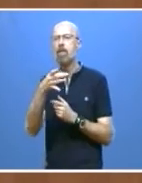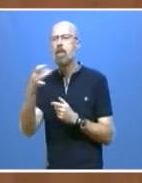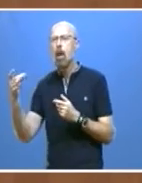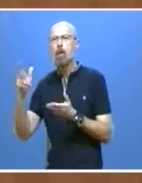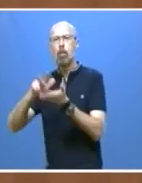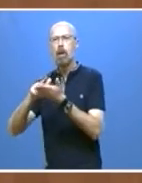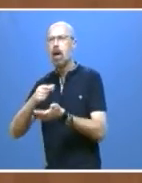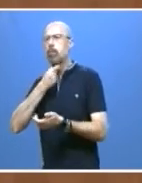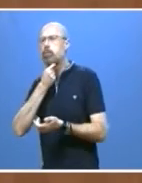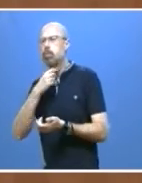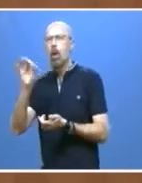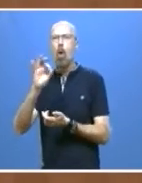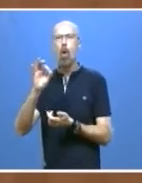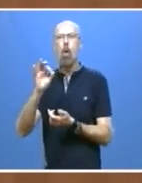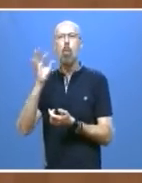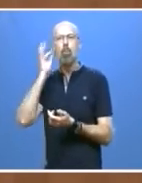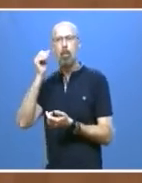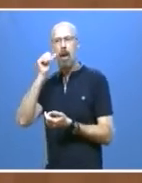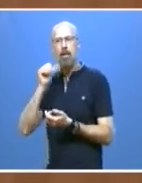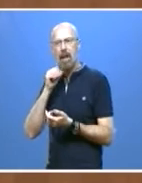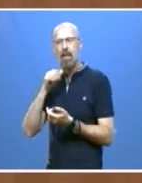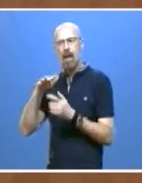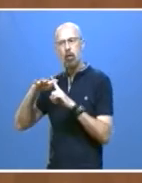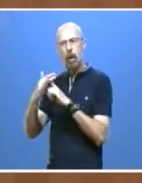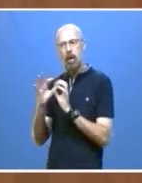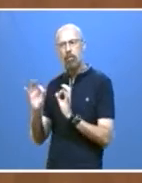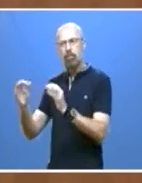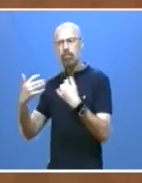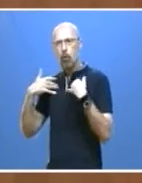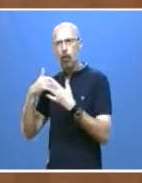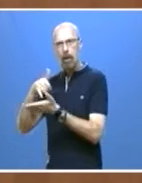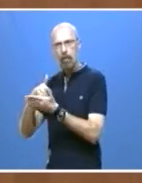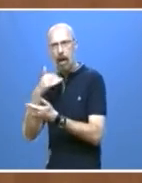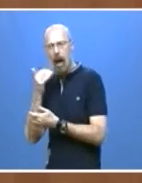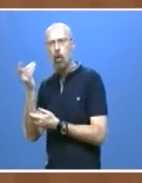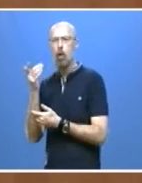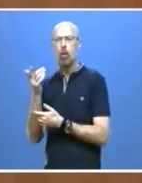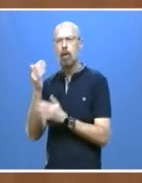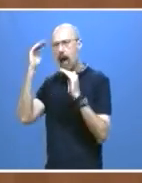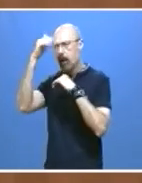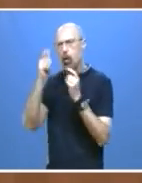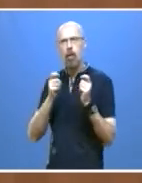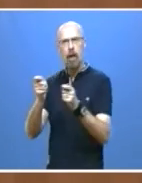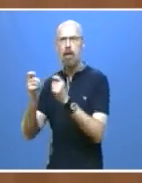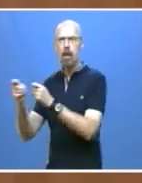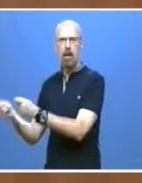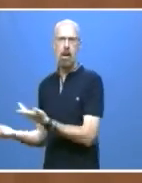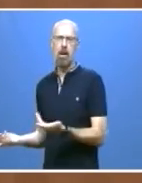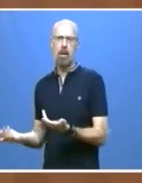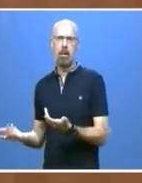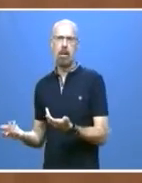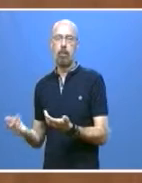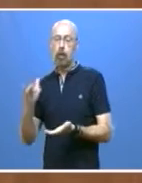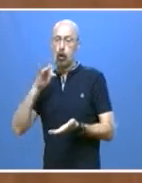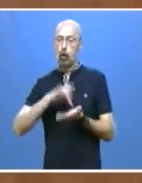y a la mujer embarazada en situación de vulnerabilidad. Desde el principio de la pandemia lo que